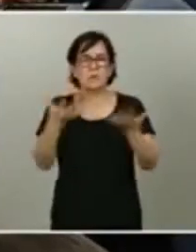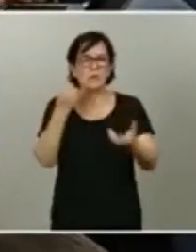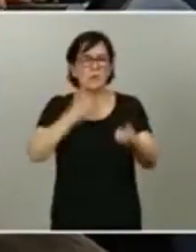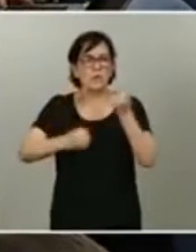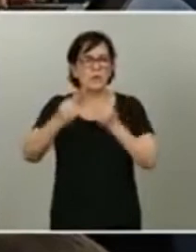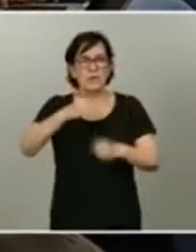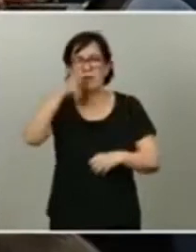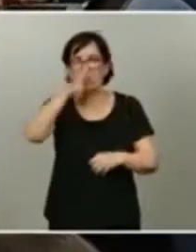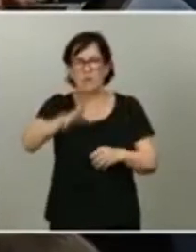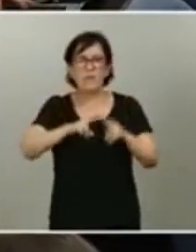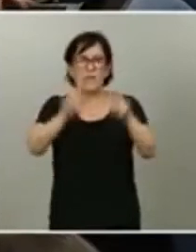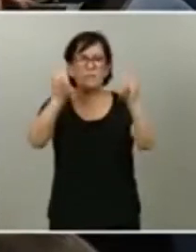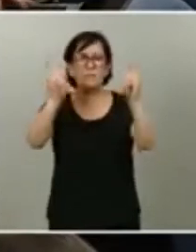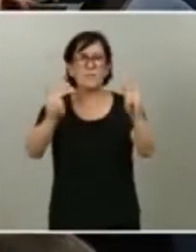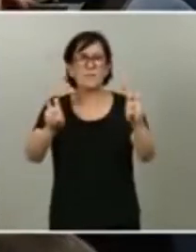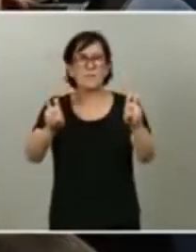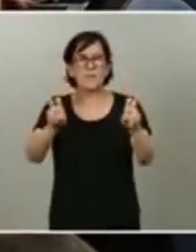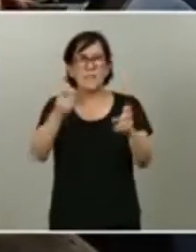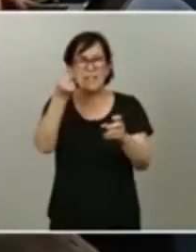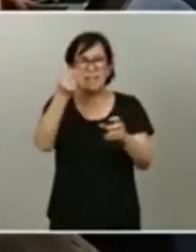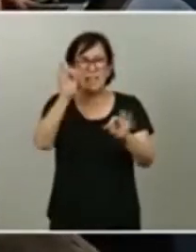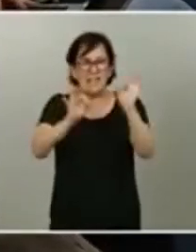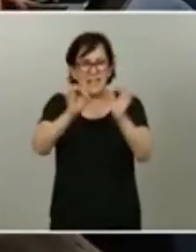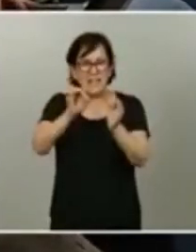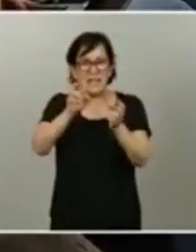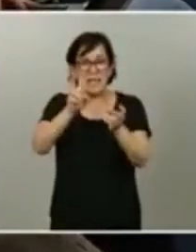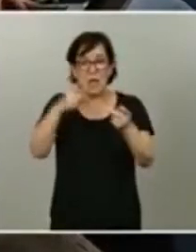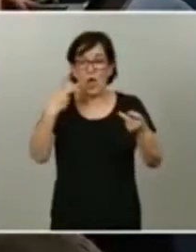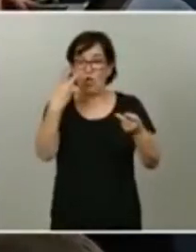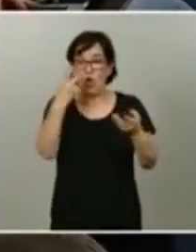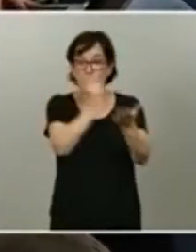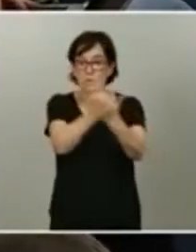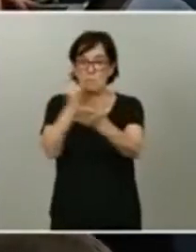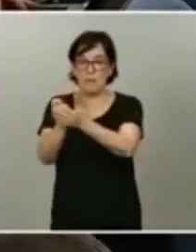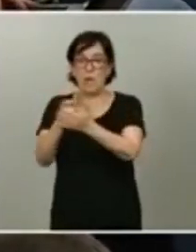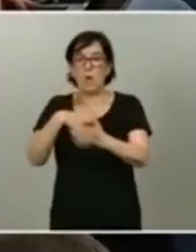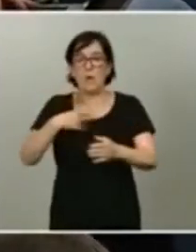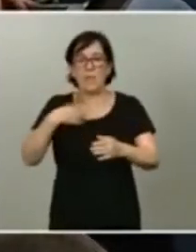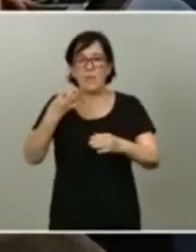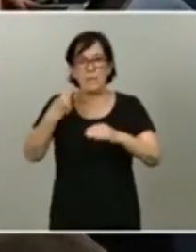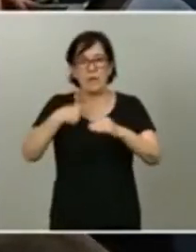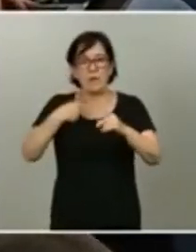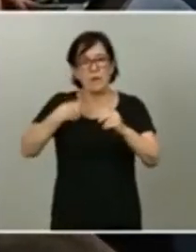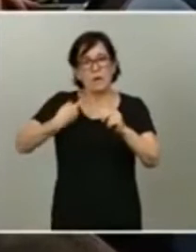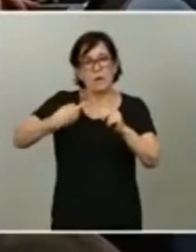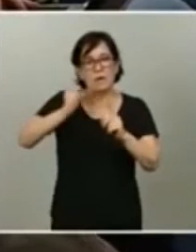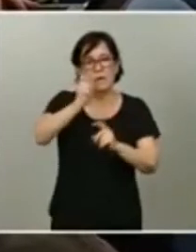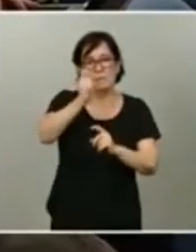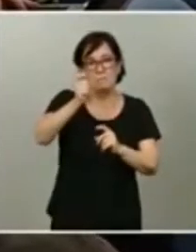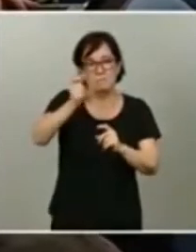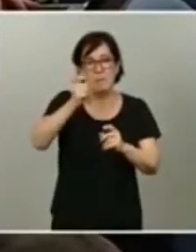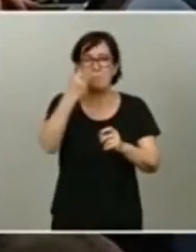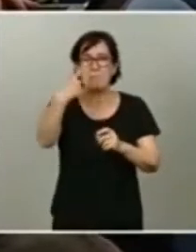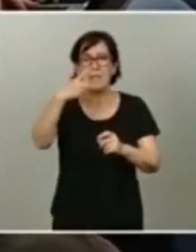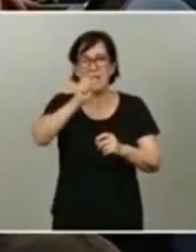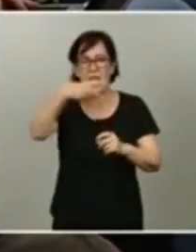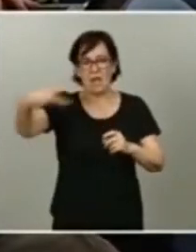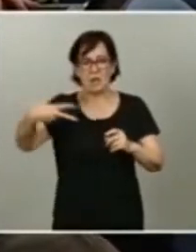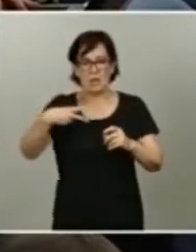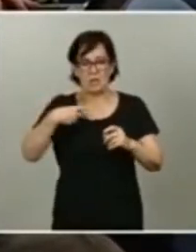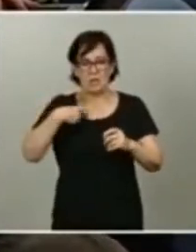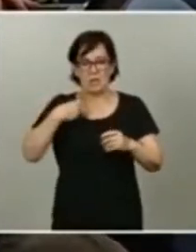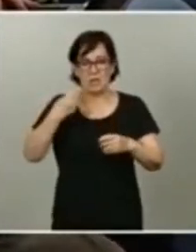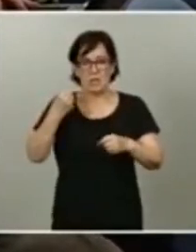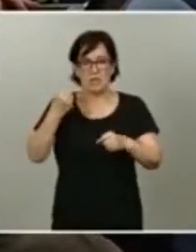una cuestión de retenciones y de tener dos pagadores puede salir a pagar 1.000 euros a un trabajador que ingresa 20.000 euros y